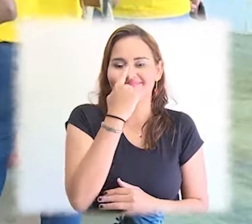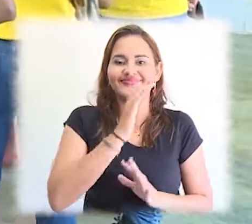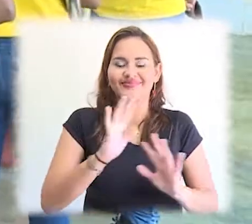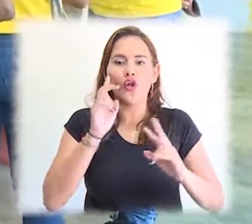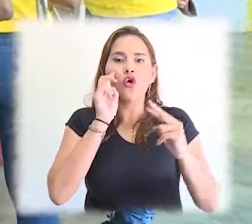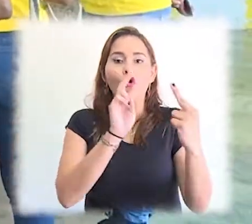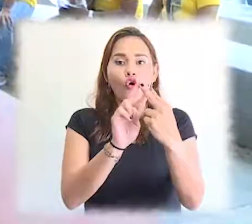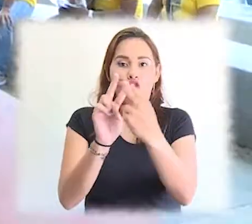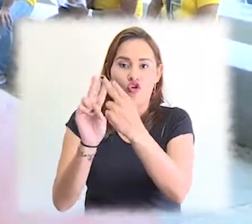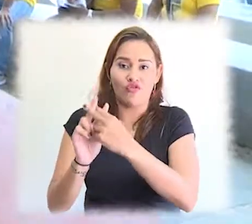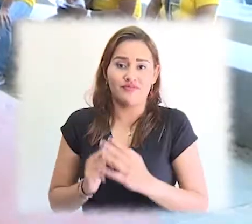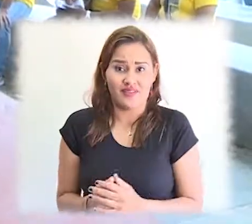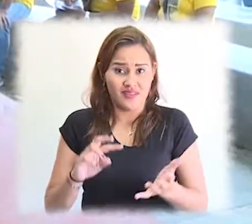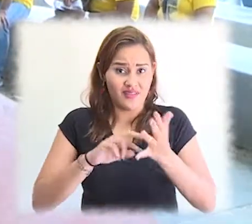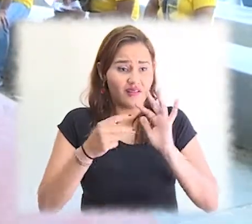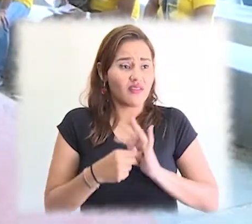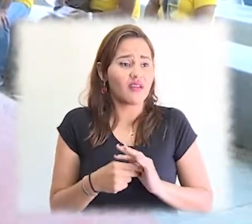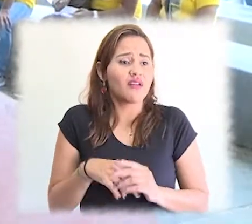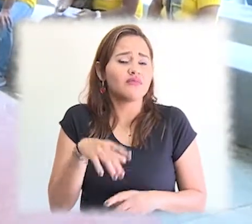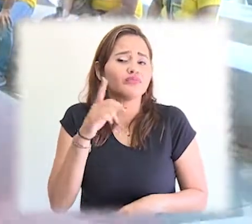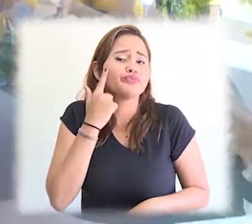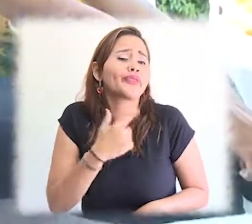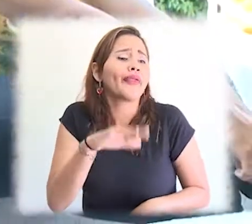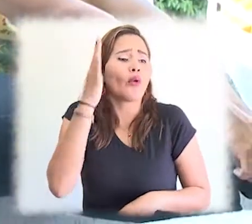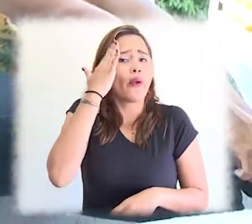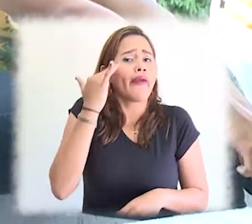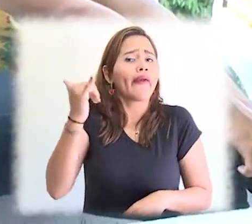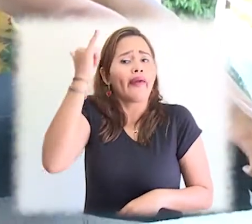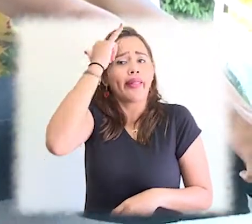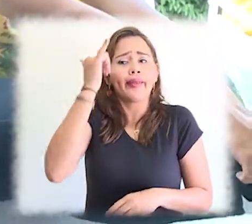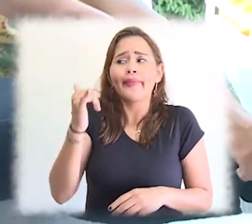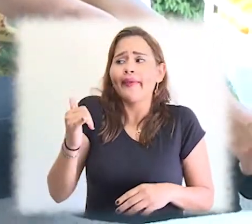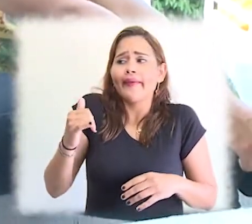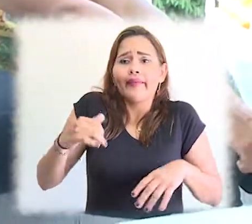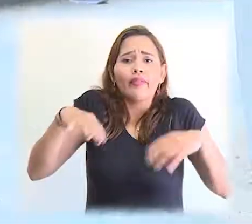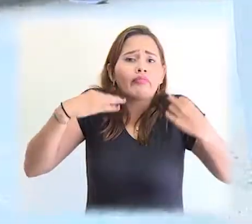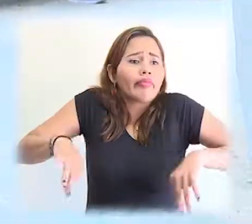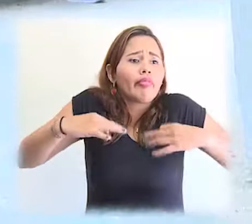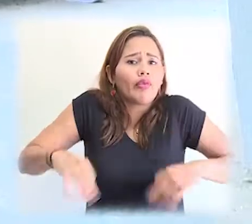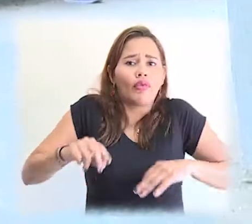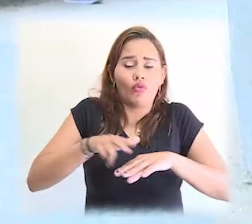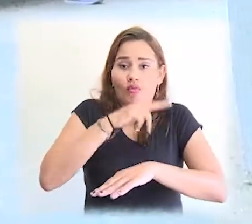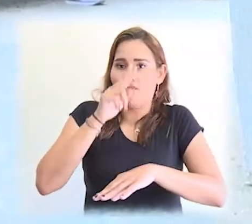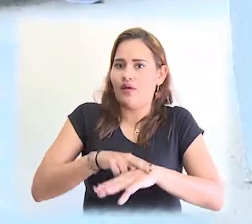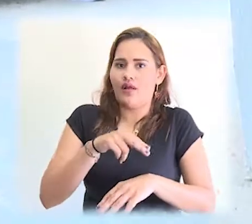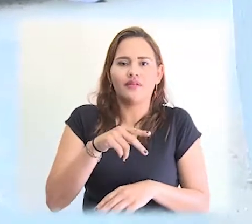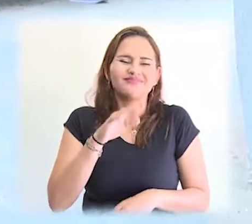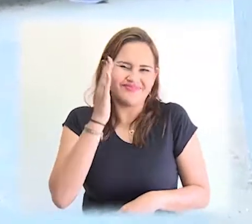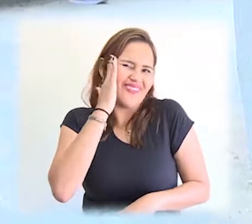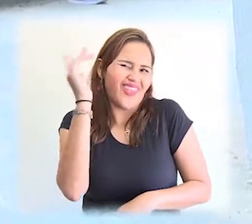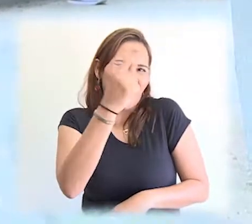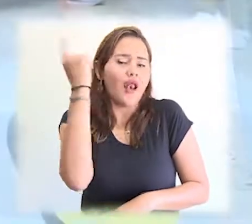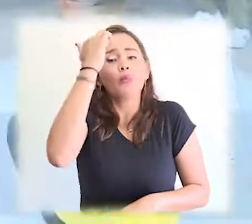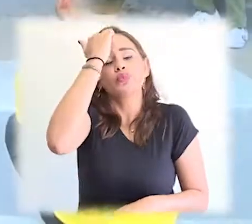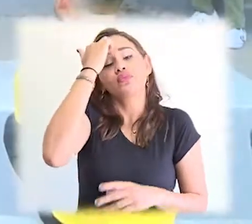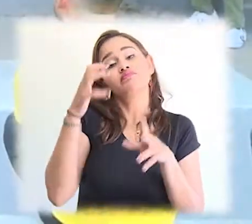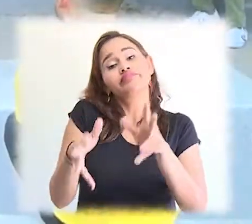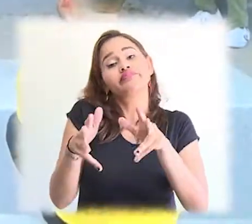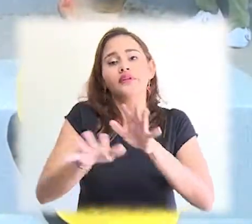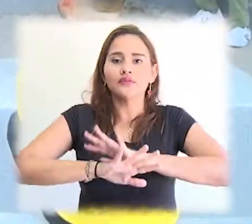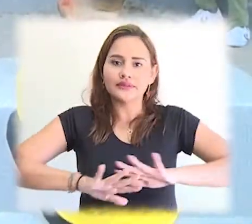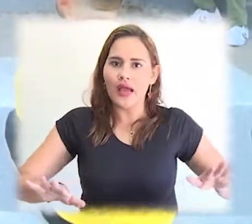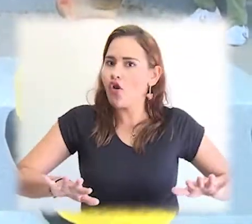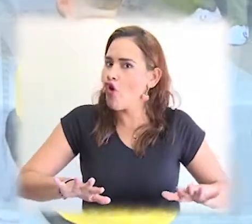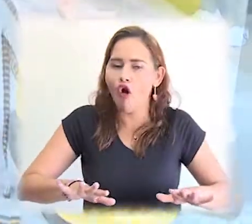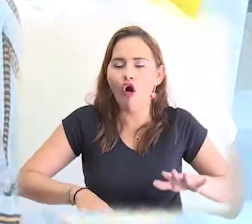recorriendo sus calles, conociendo sus particularidades, con el objetivo de crear productos que permitan tener una experiencia basada en aspectos descritos